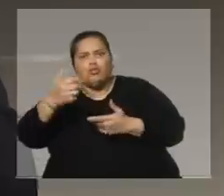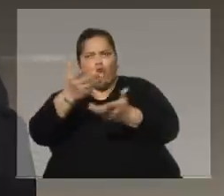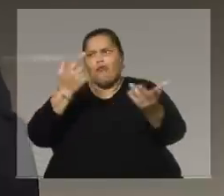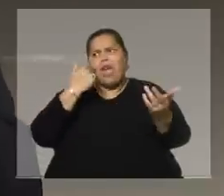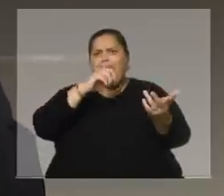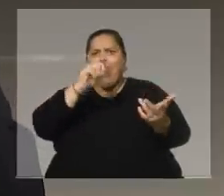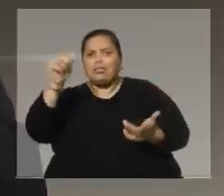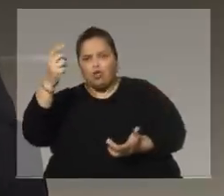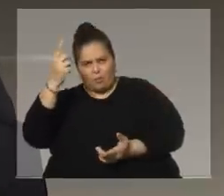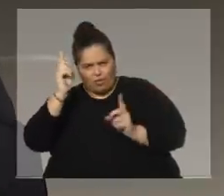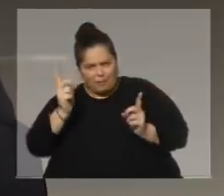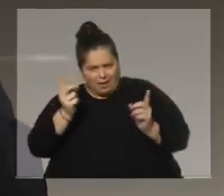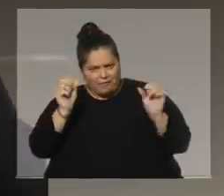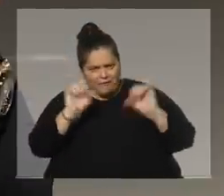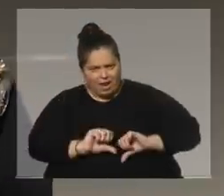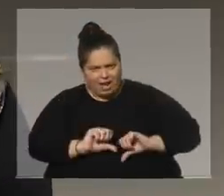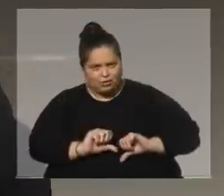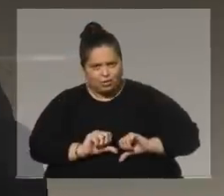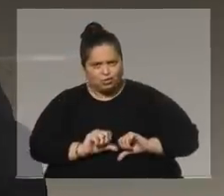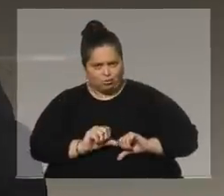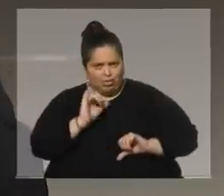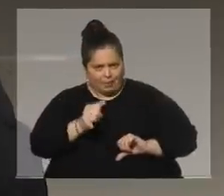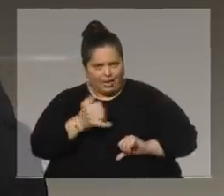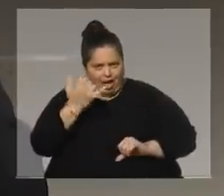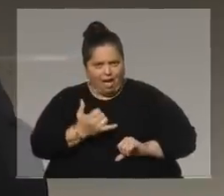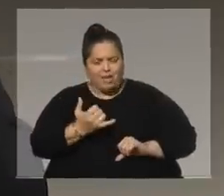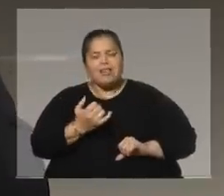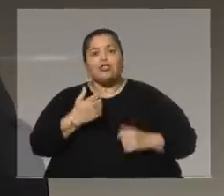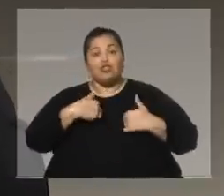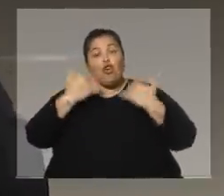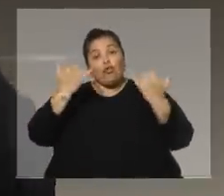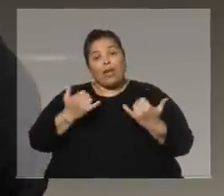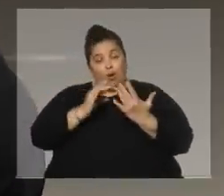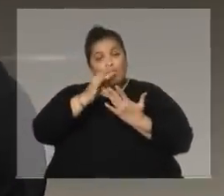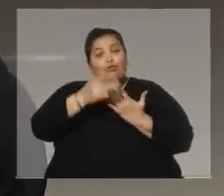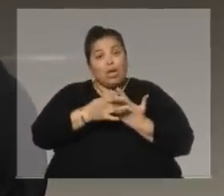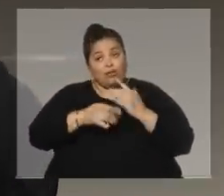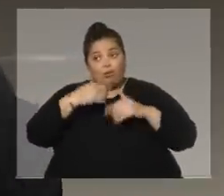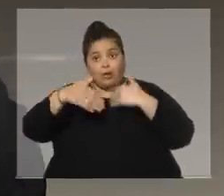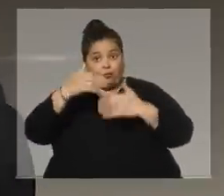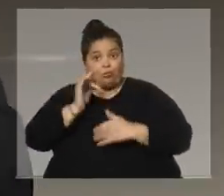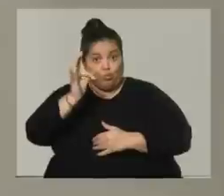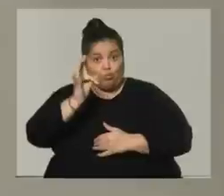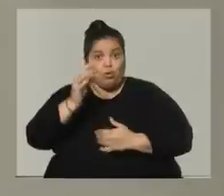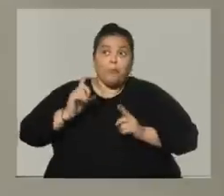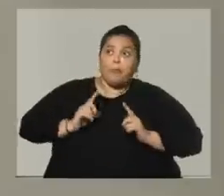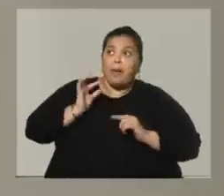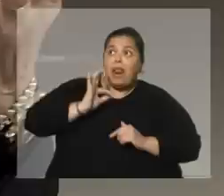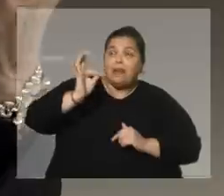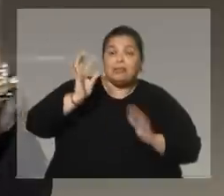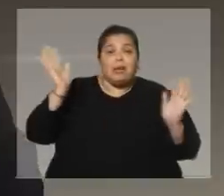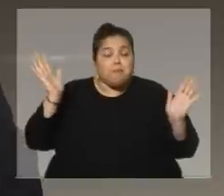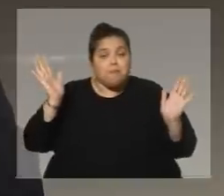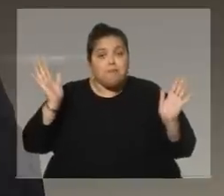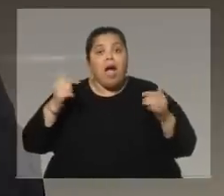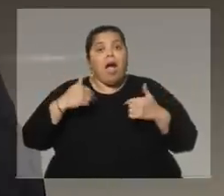Pero todavía tengo proyectos. ¿Qué significa tener proyectos? Es tener esperanza. Y a mí me